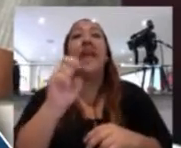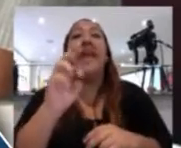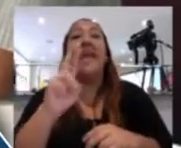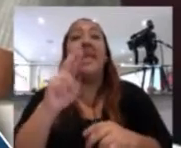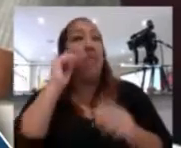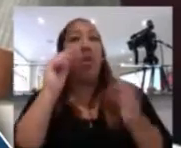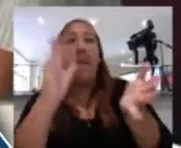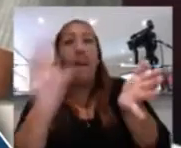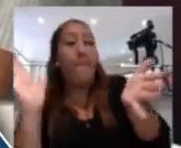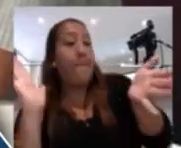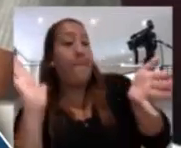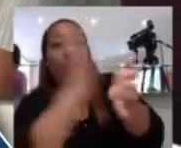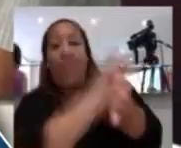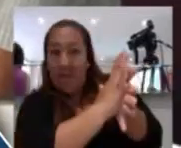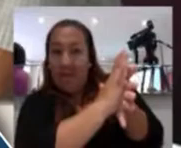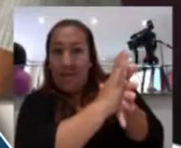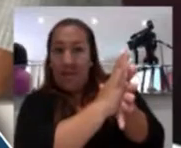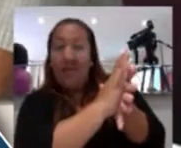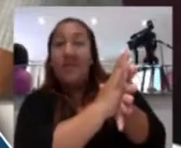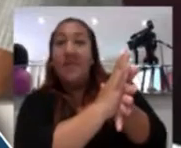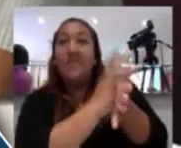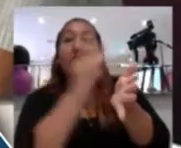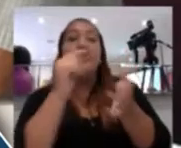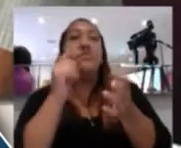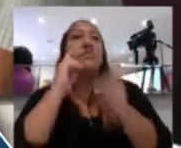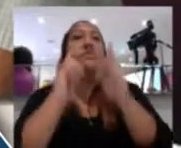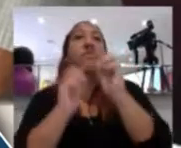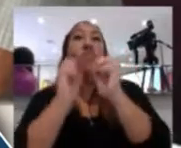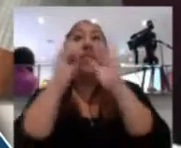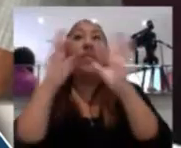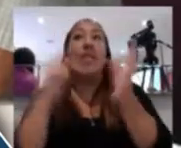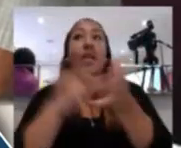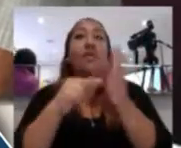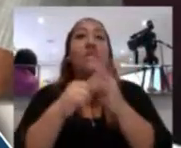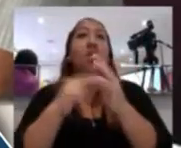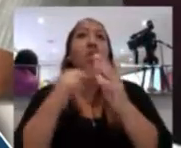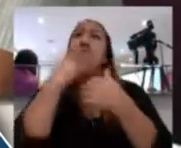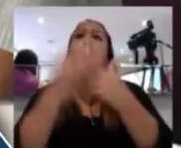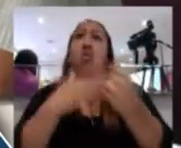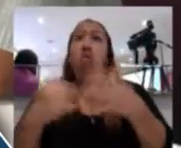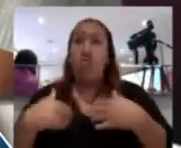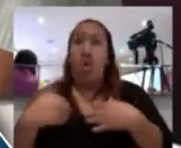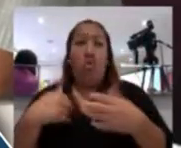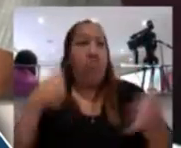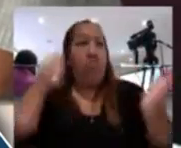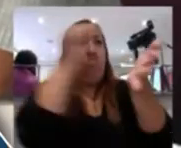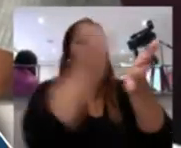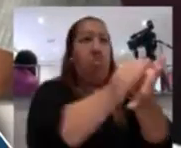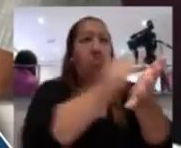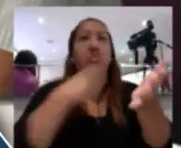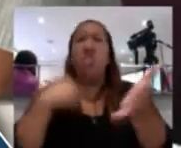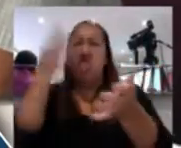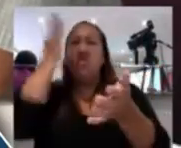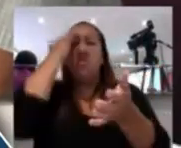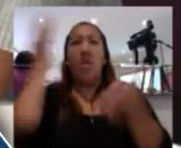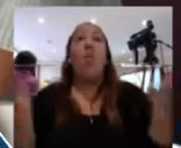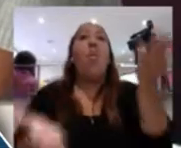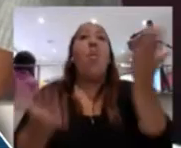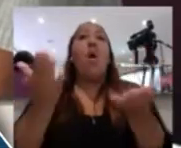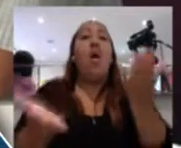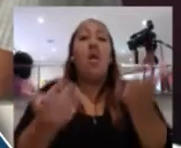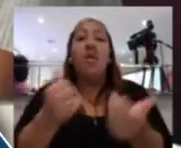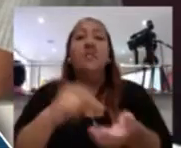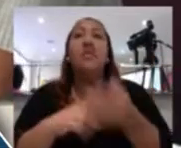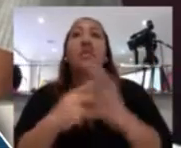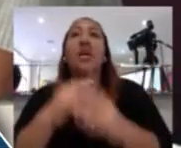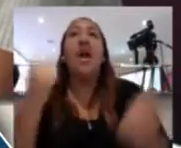proporcionen 50 stickers, que en un par de días que los coloco, porque yo sé dónde están los...